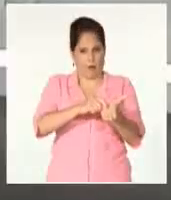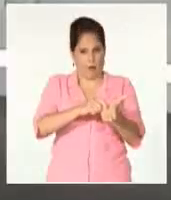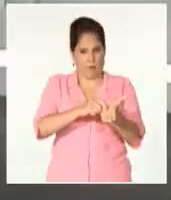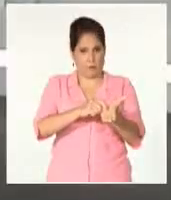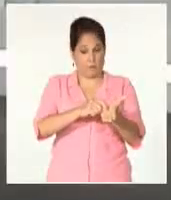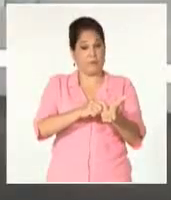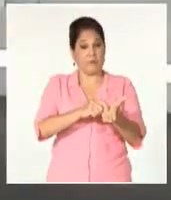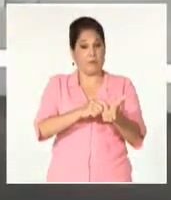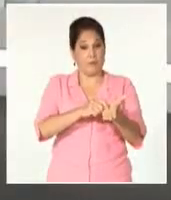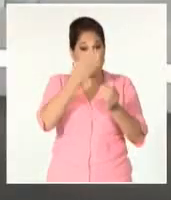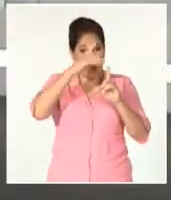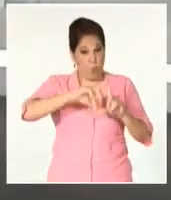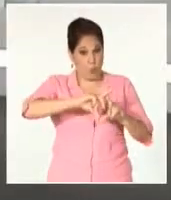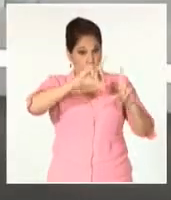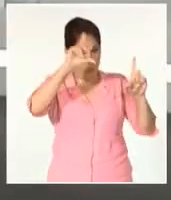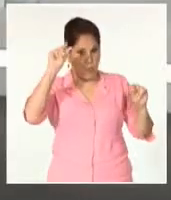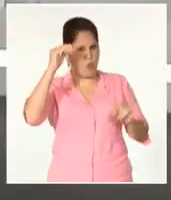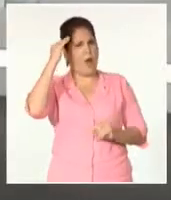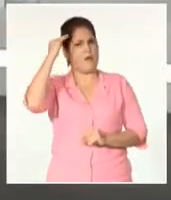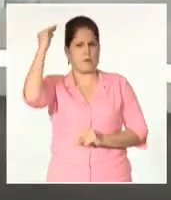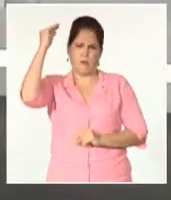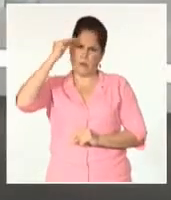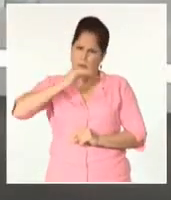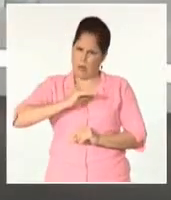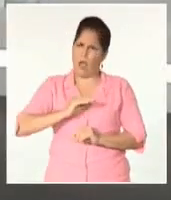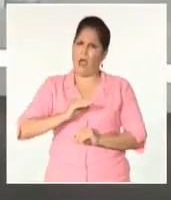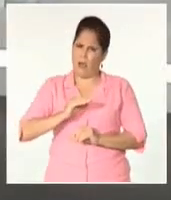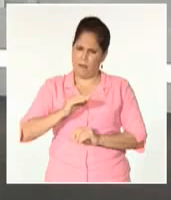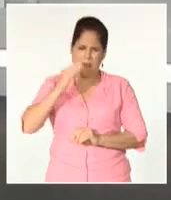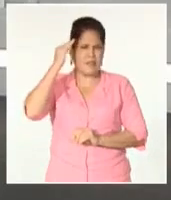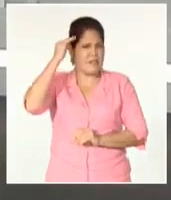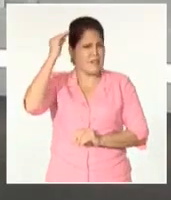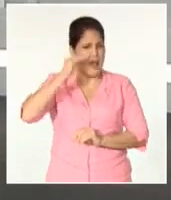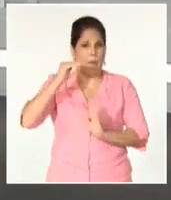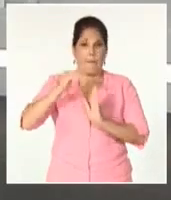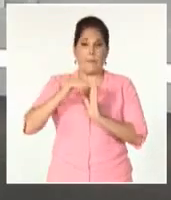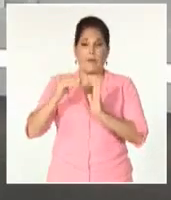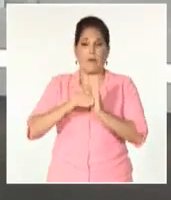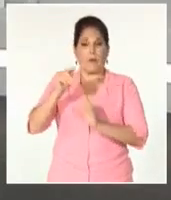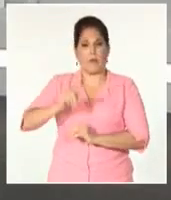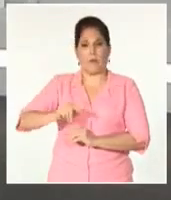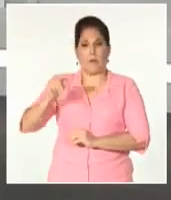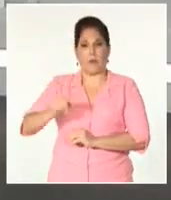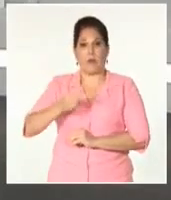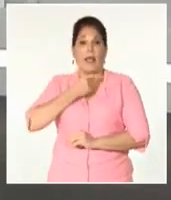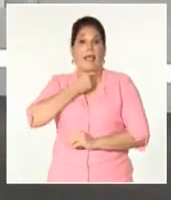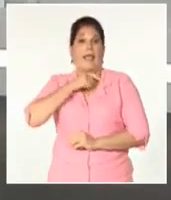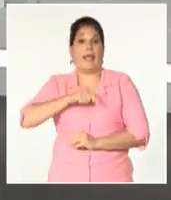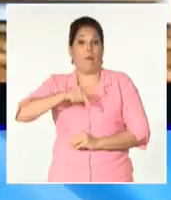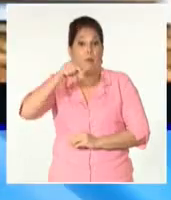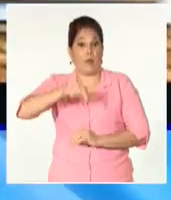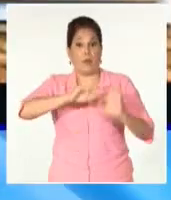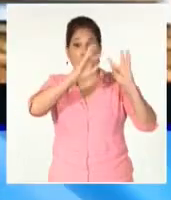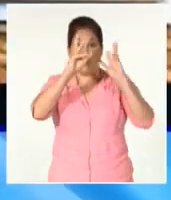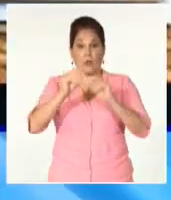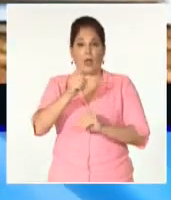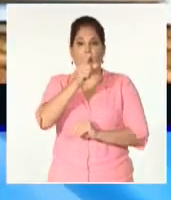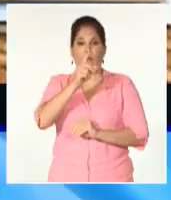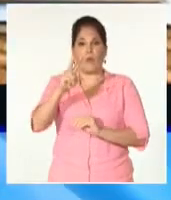Toda Cuba sabe lo que significa la canasta para millones de personas. Recordemos que en el país existen un total de 12